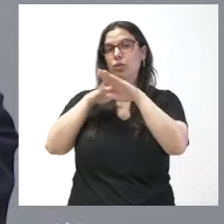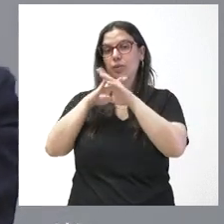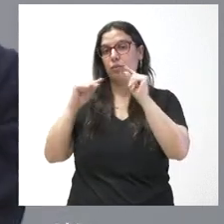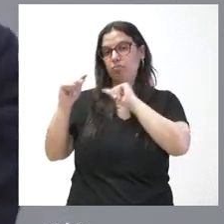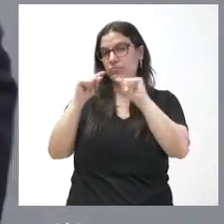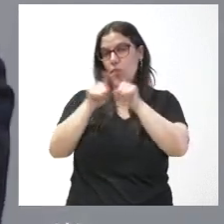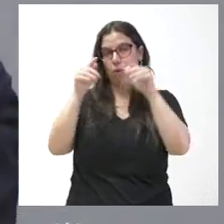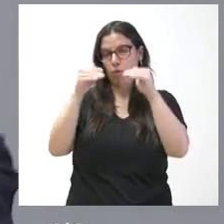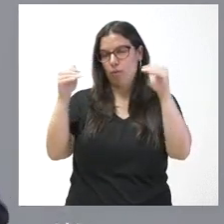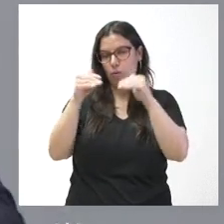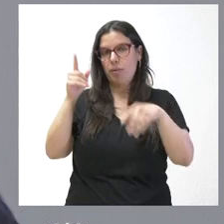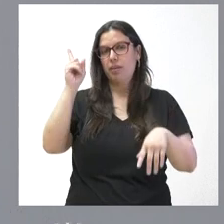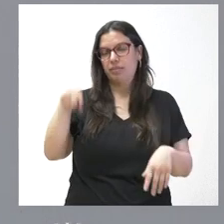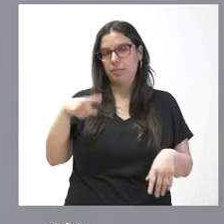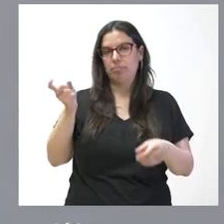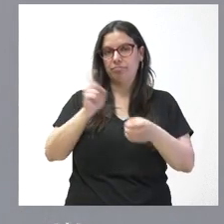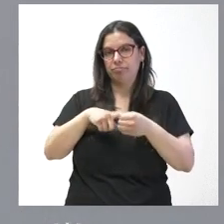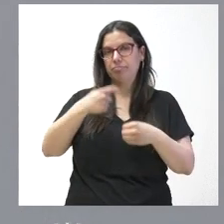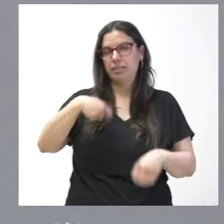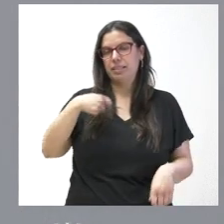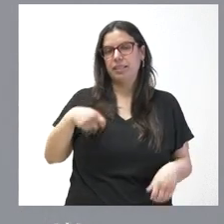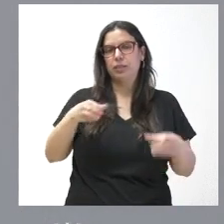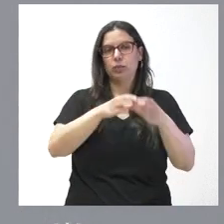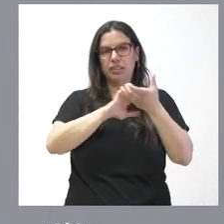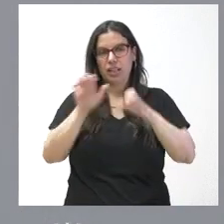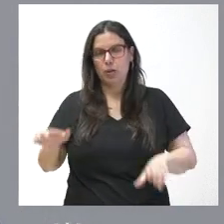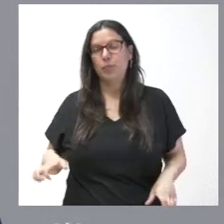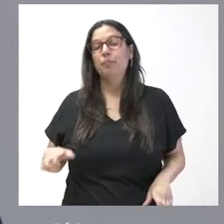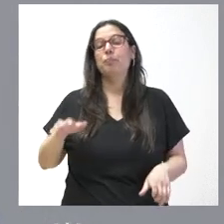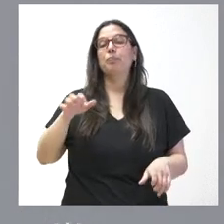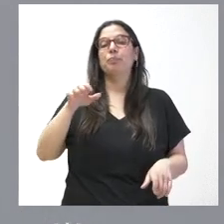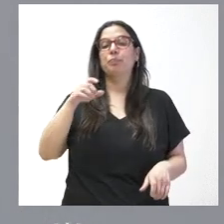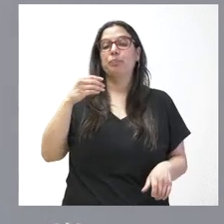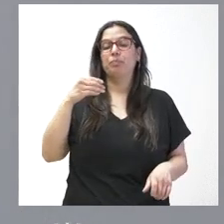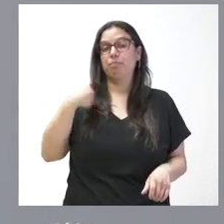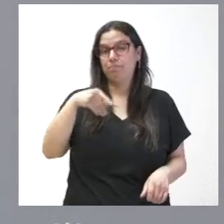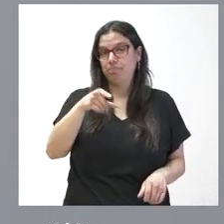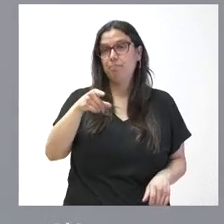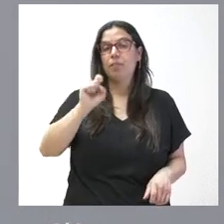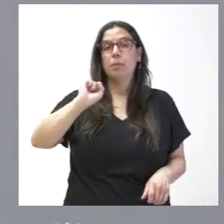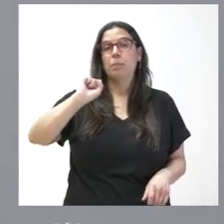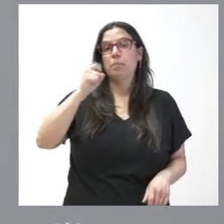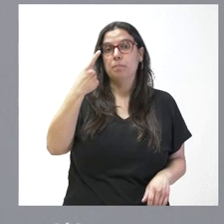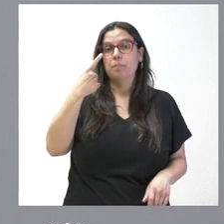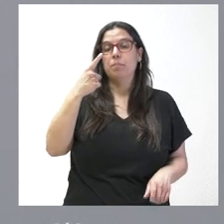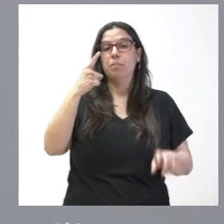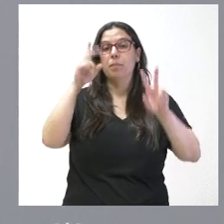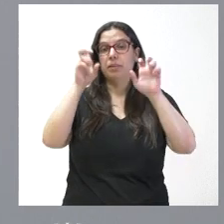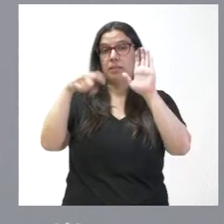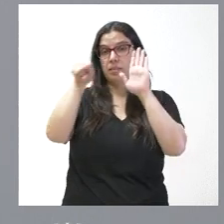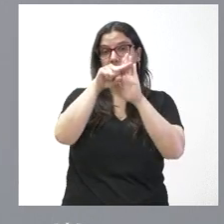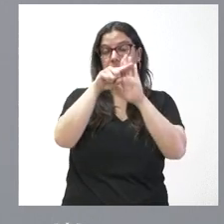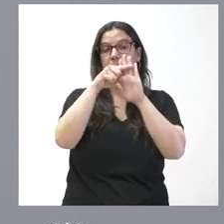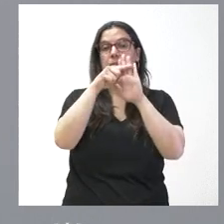todos los jueves, que ha presidido también el presidente de la Junta de Castilla y León. Y tienen ustedes como primer asunto